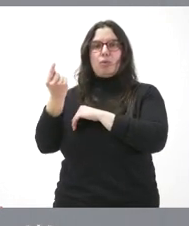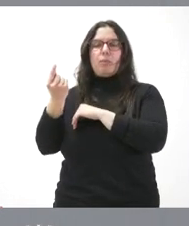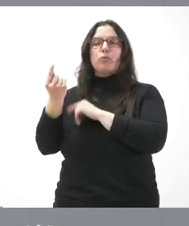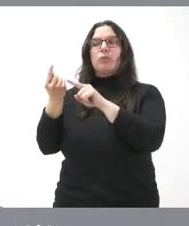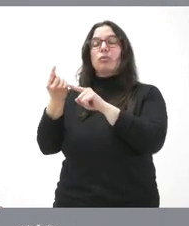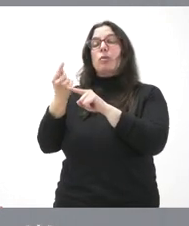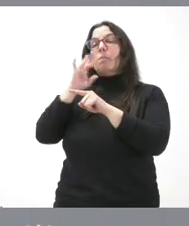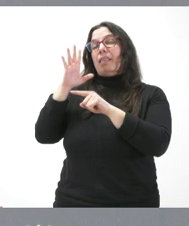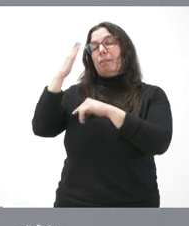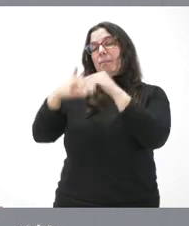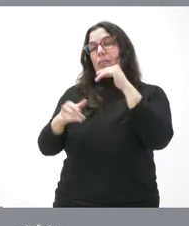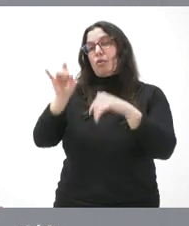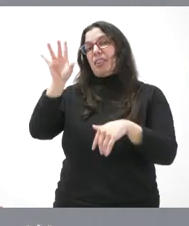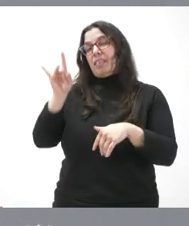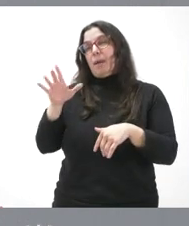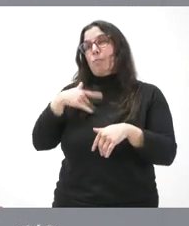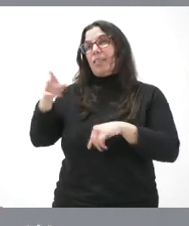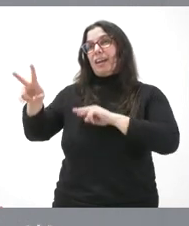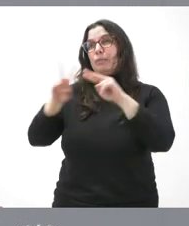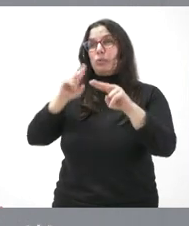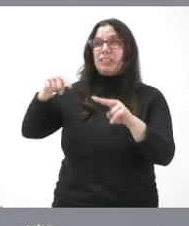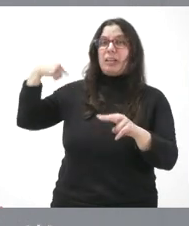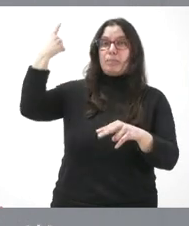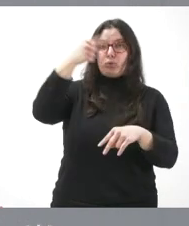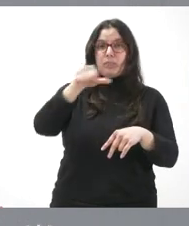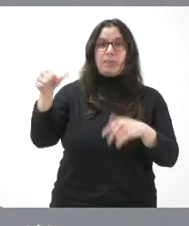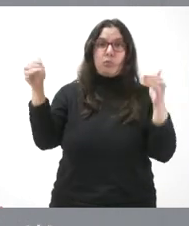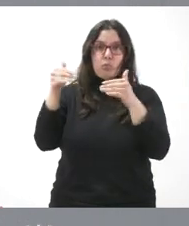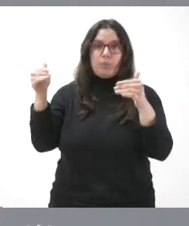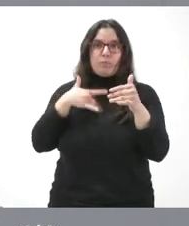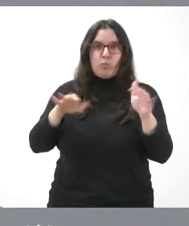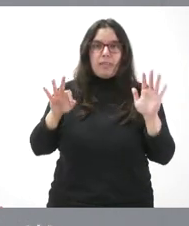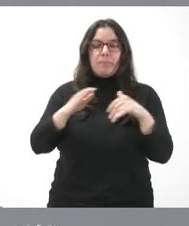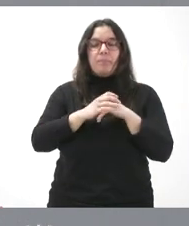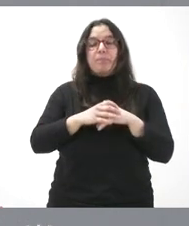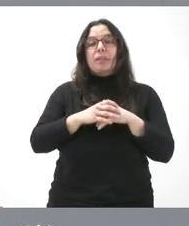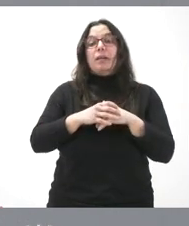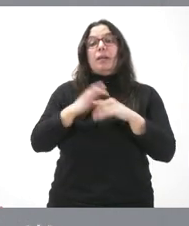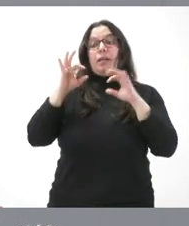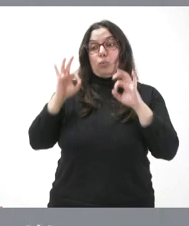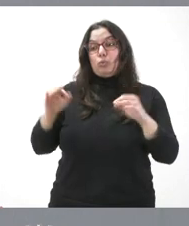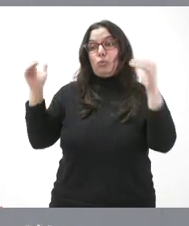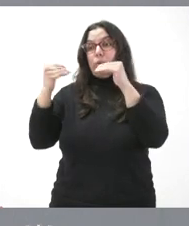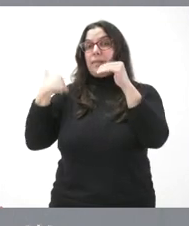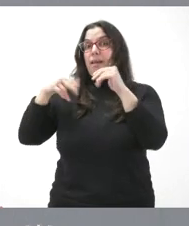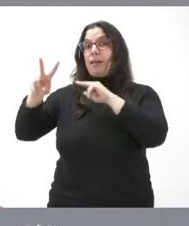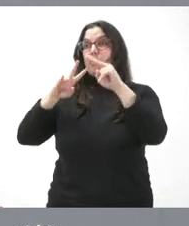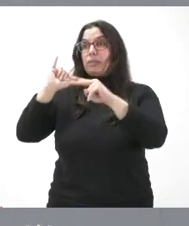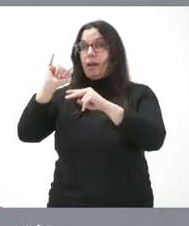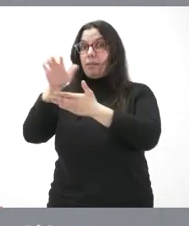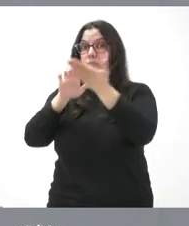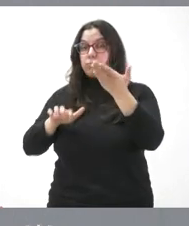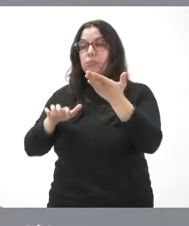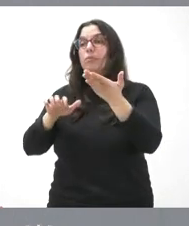lo más previsible es que dispongamos de esto el próximo jueves. La idea que tenemos es que ese jueves se pueda aprobar el techo de gasto,